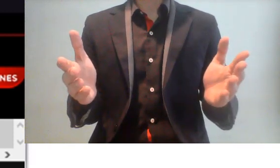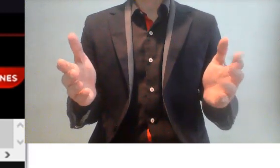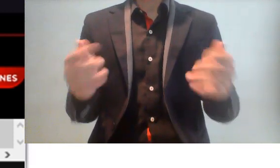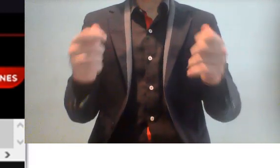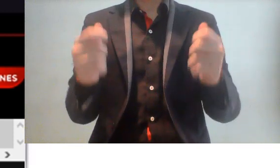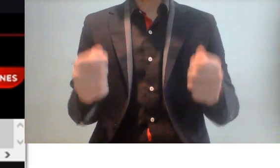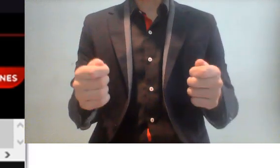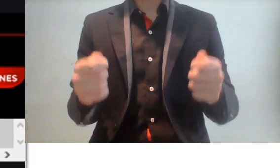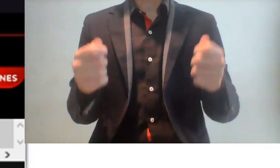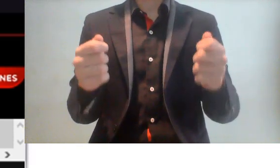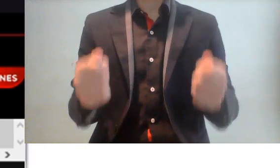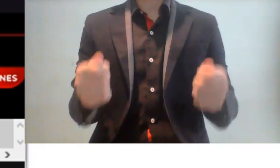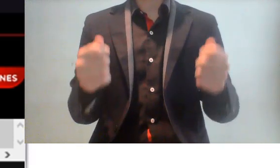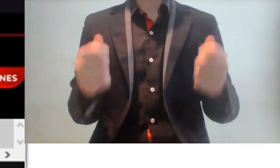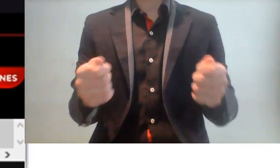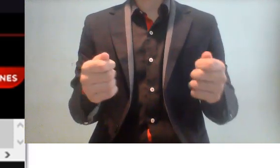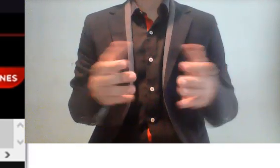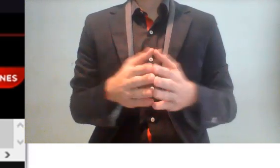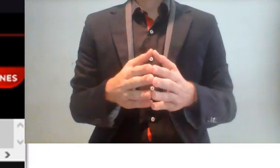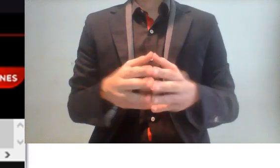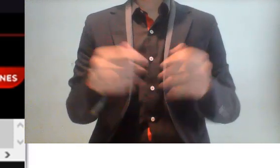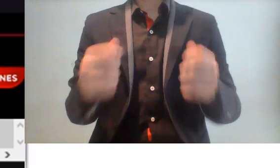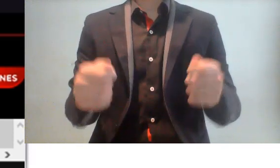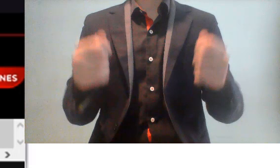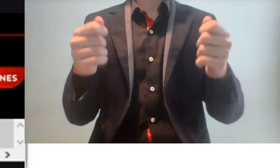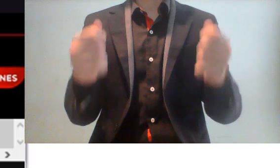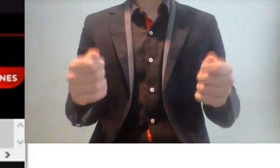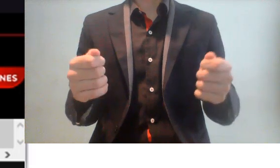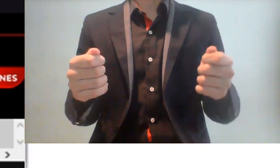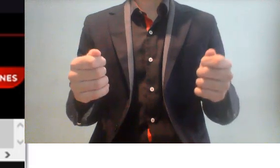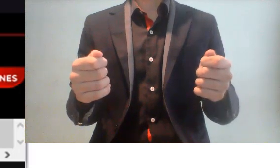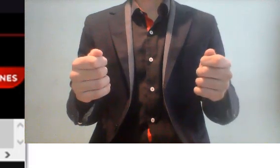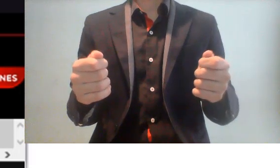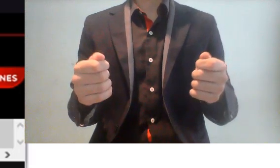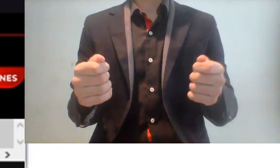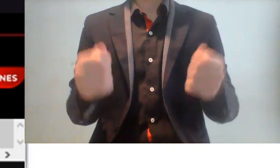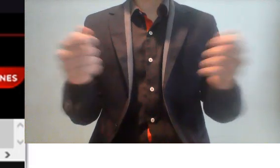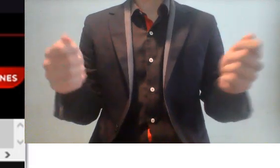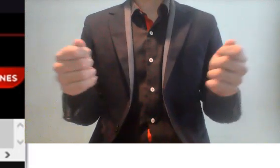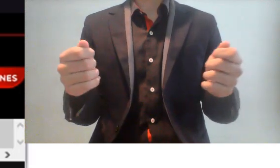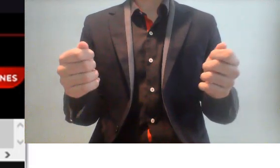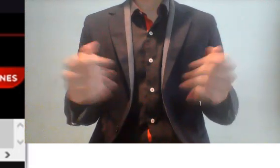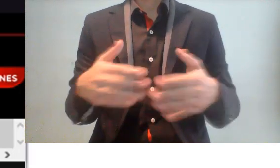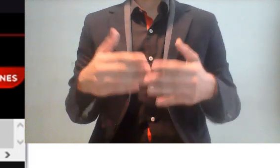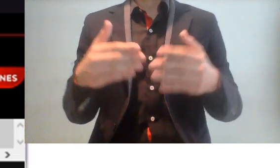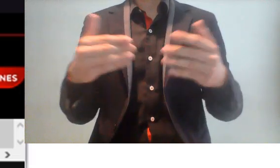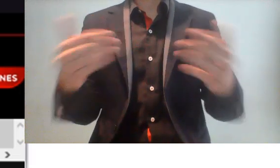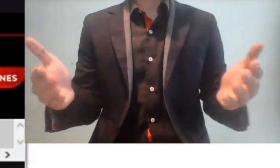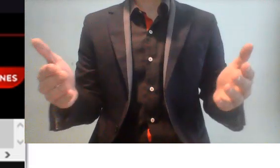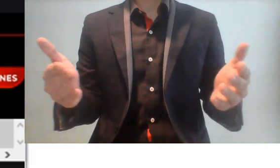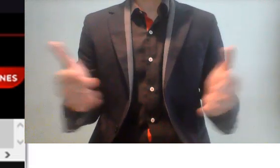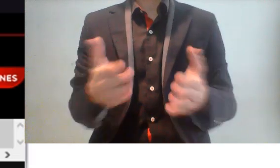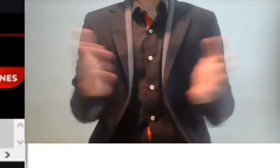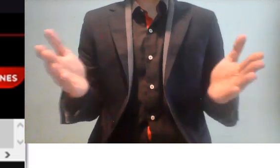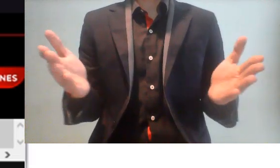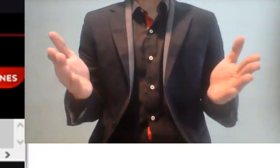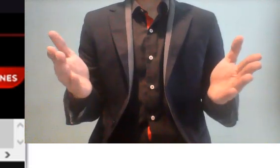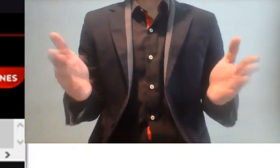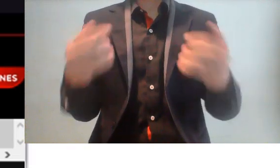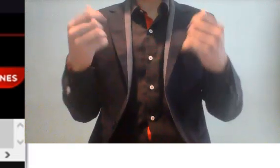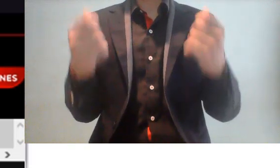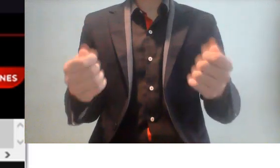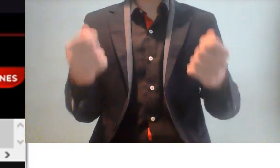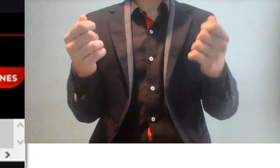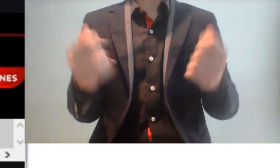fideicomisos. Y ahora que se los estamos quitando, o ahora que se los están quitando en sí, el actual gobierno, pues, ¿qué están haciendo? Llorando.